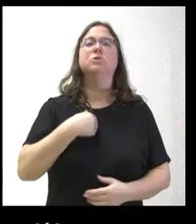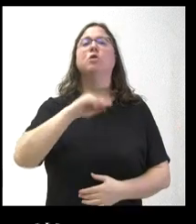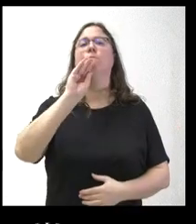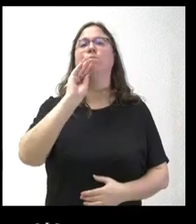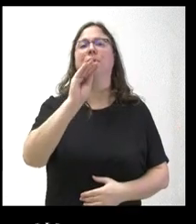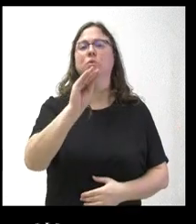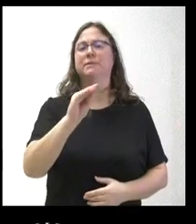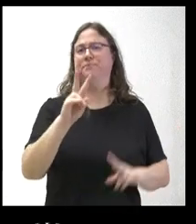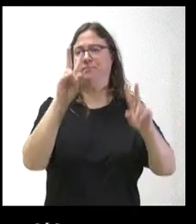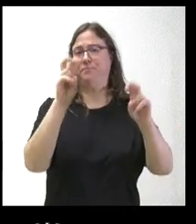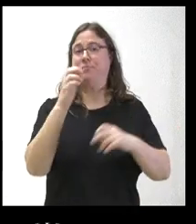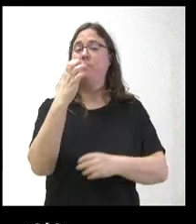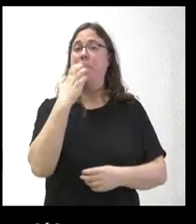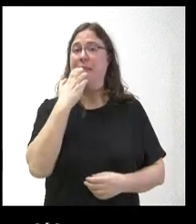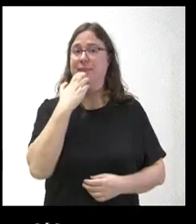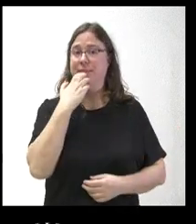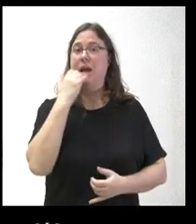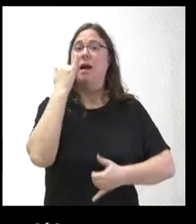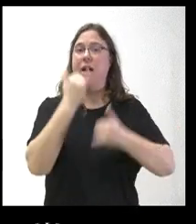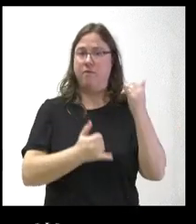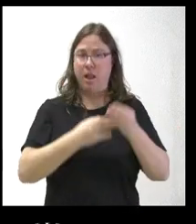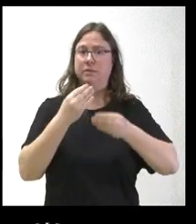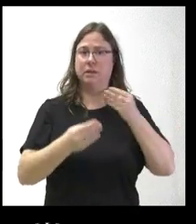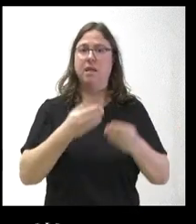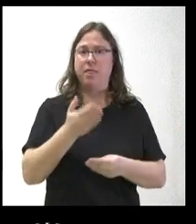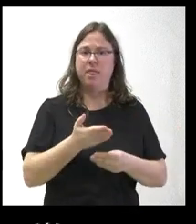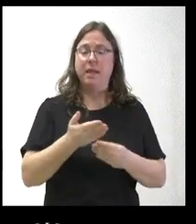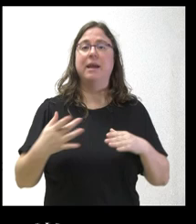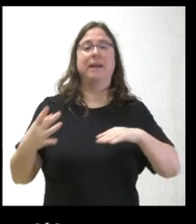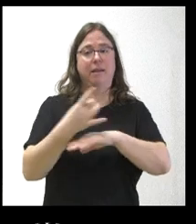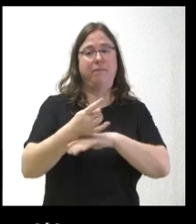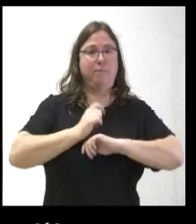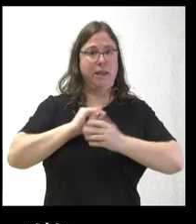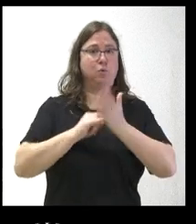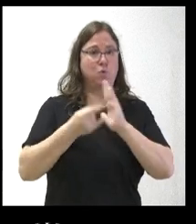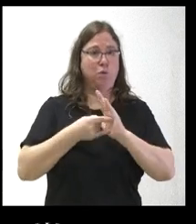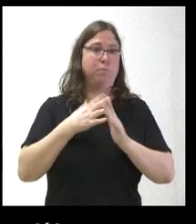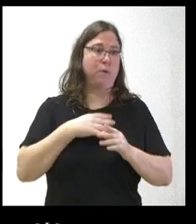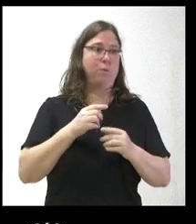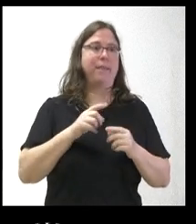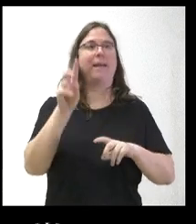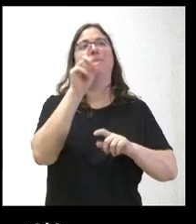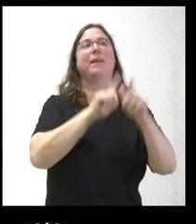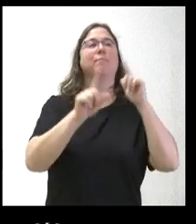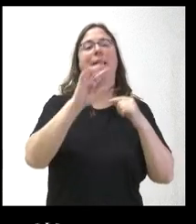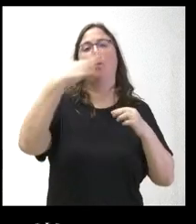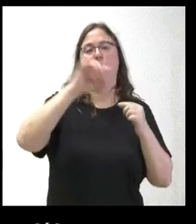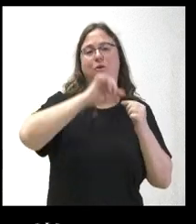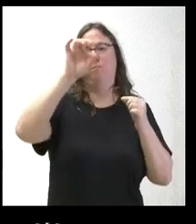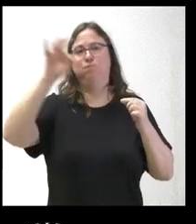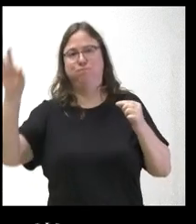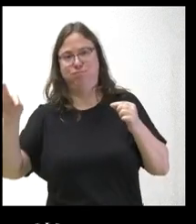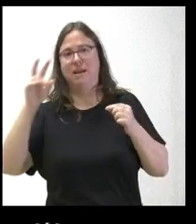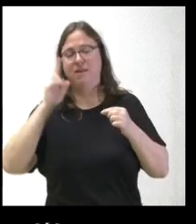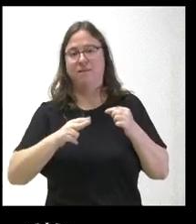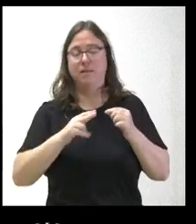en el sentido de que si esto finalmente se aplica y REFE lo soluciona para que se pueda hacer un viaje único y se beneficie de